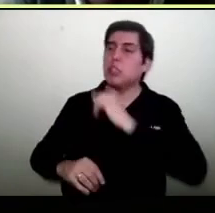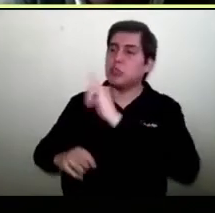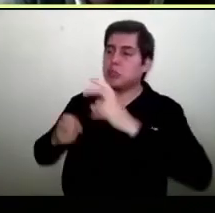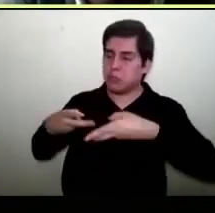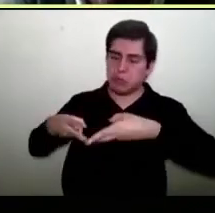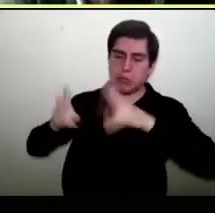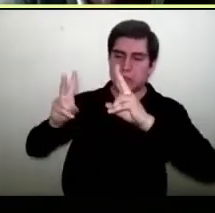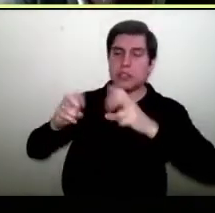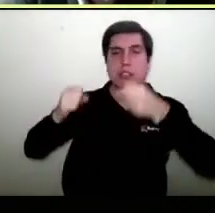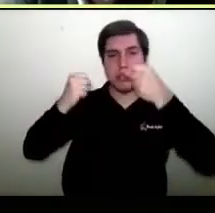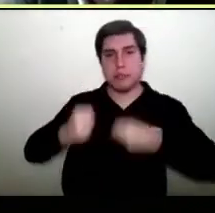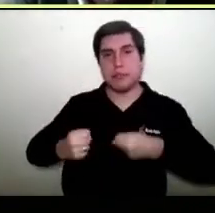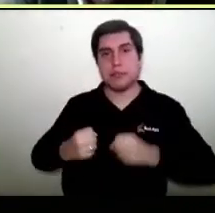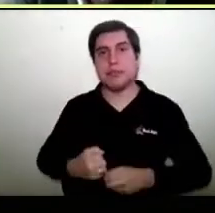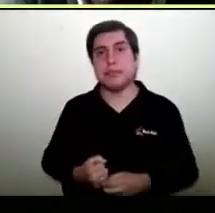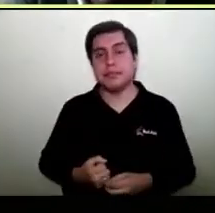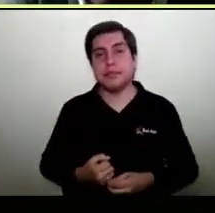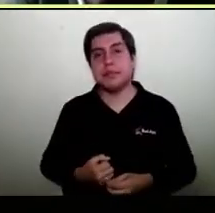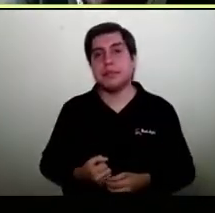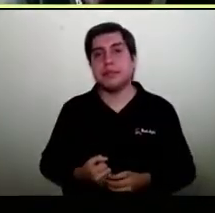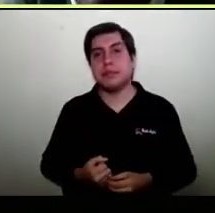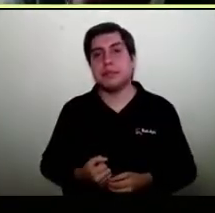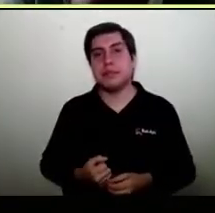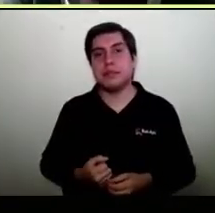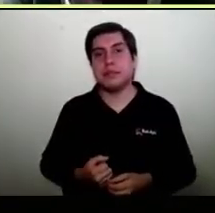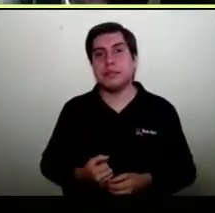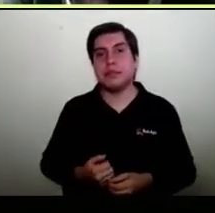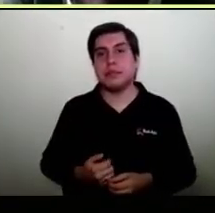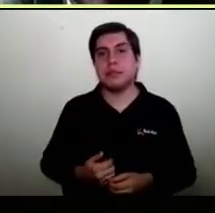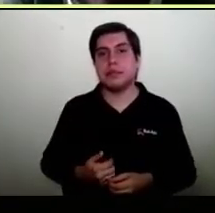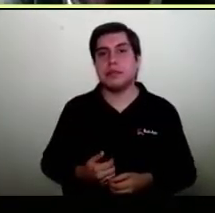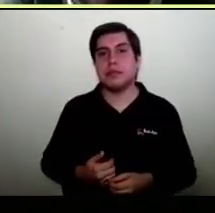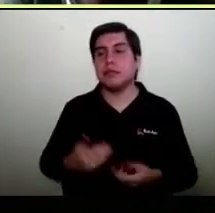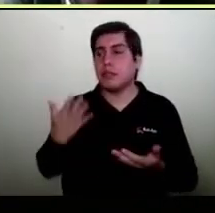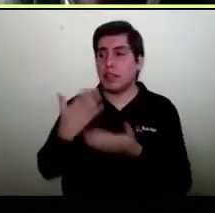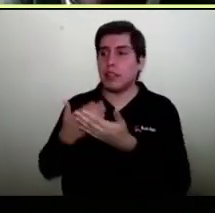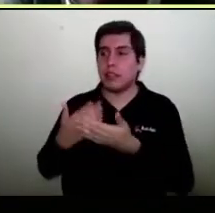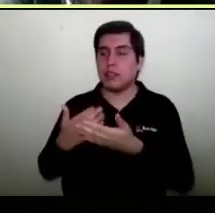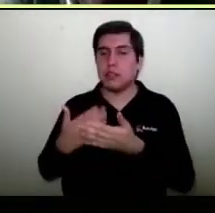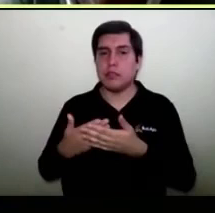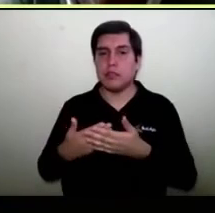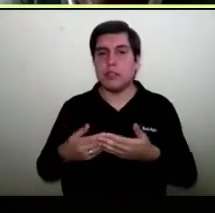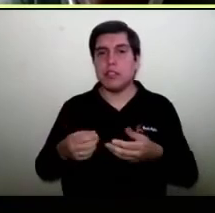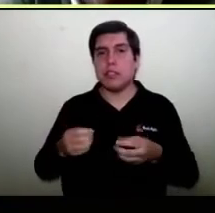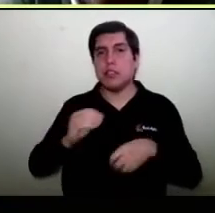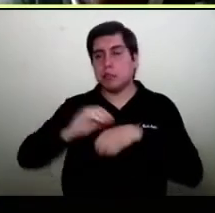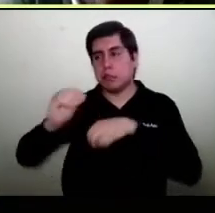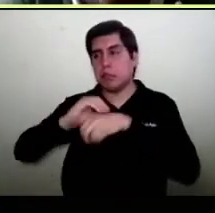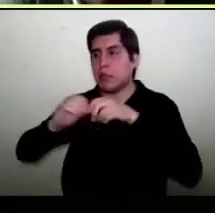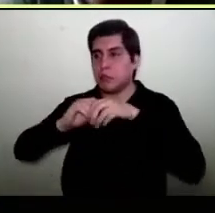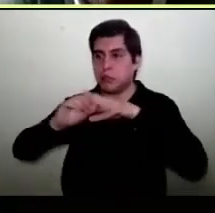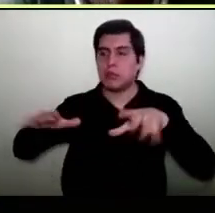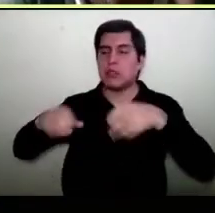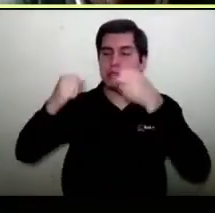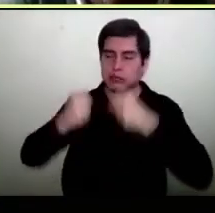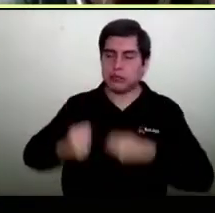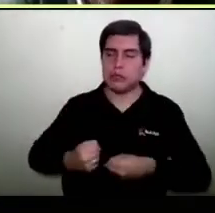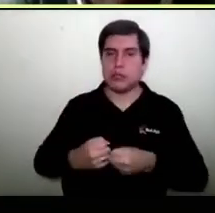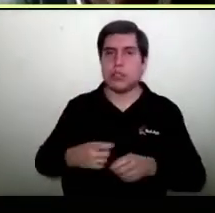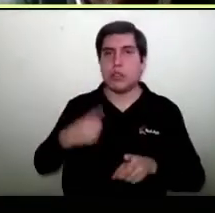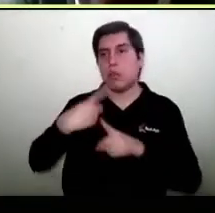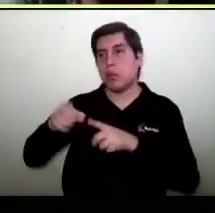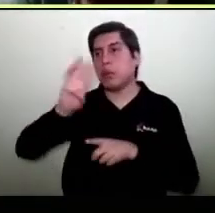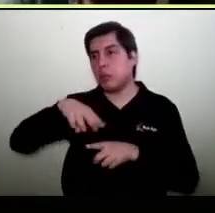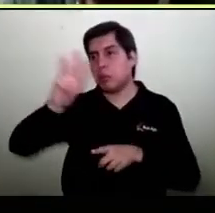venderlos por lo tanto feliz de recibirte en Comunidad C y tus productos pueden ser comercializados en este Marketplace o en cualquier